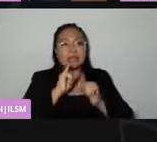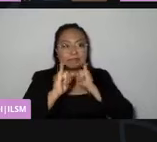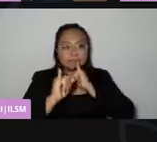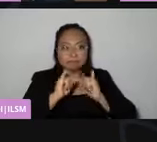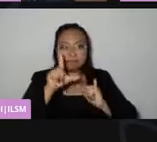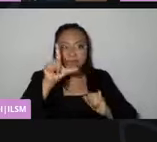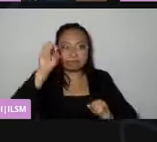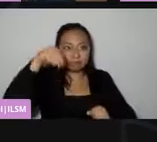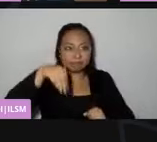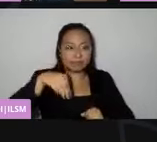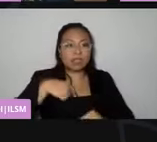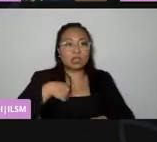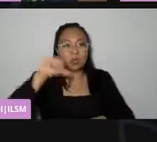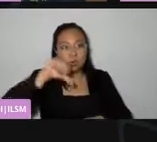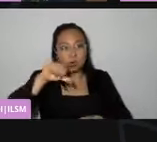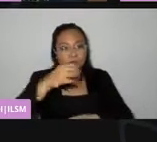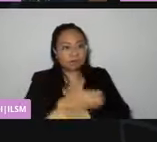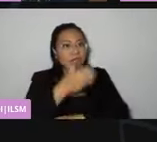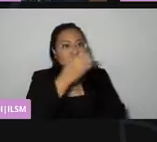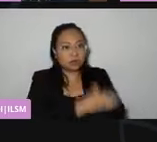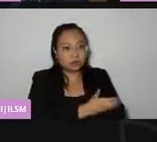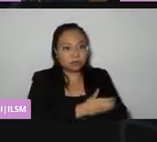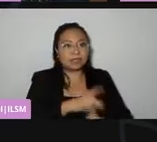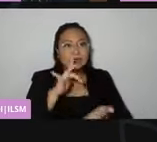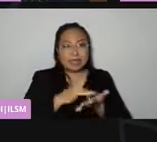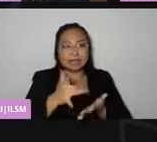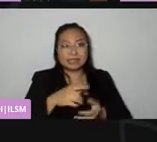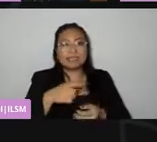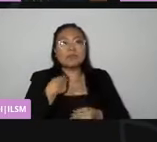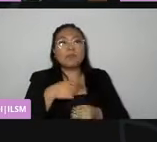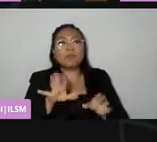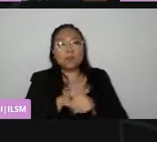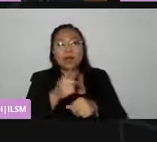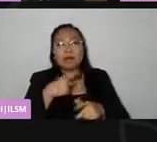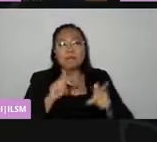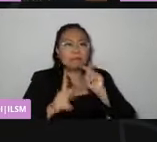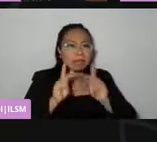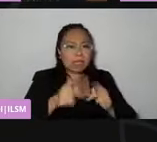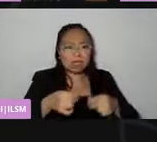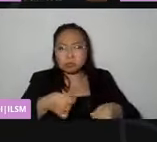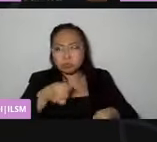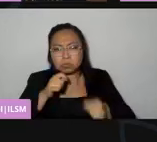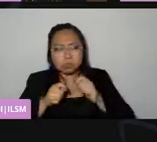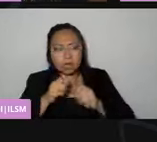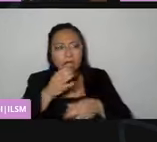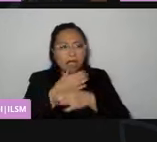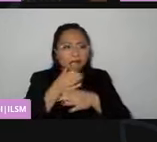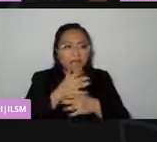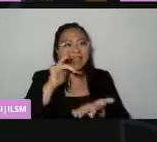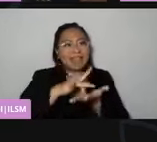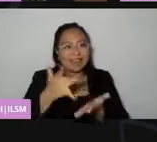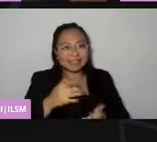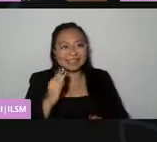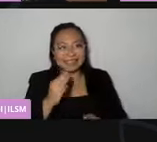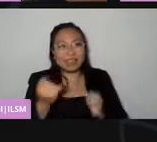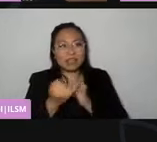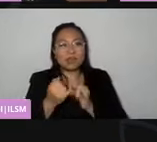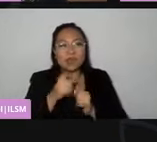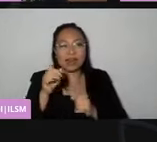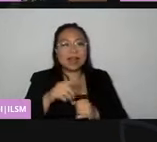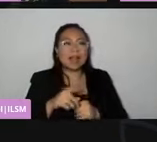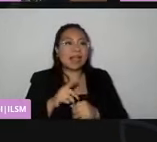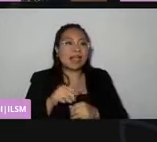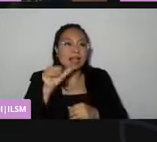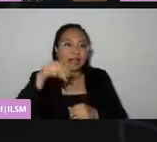mexicana, en este programa Charlas de Café. Muchísimas gracias, Ané, muchísimas gracias, también a Angie, que ya se